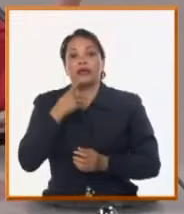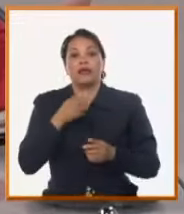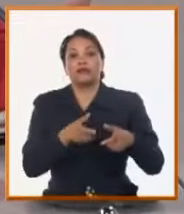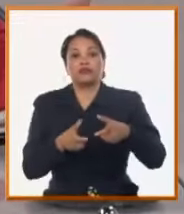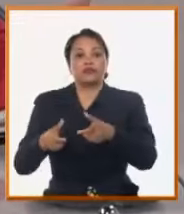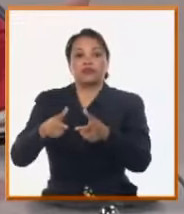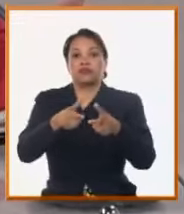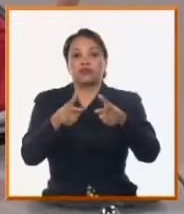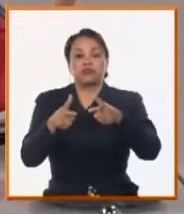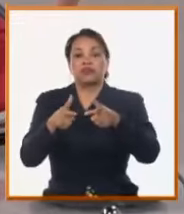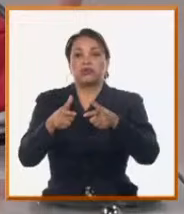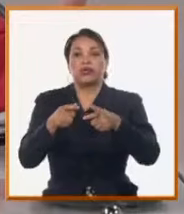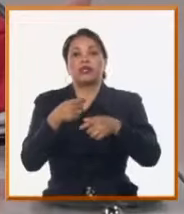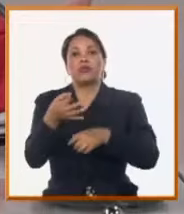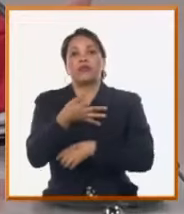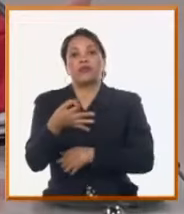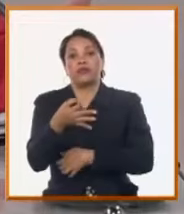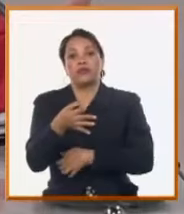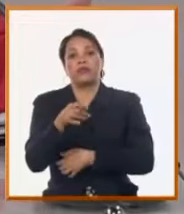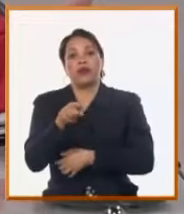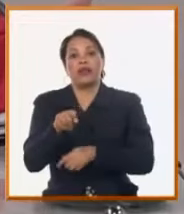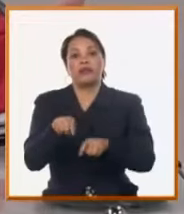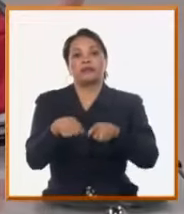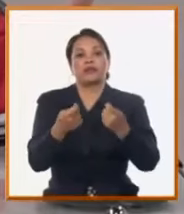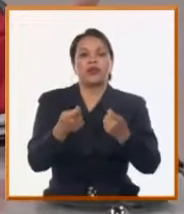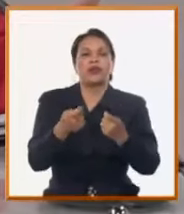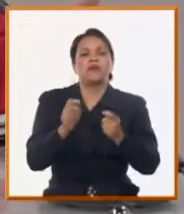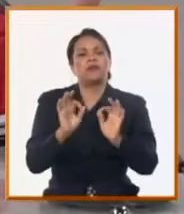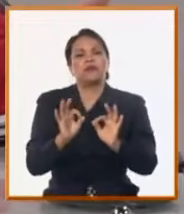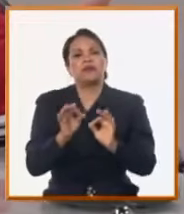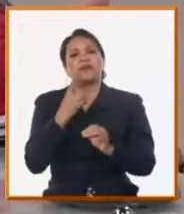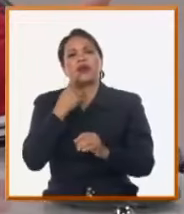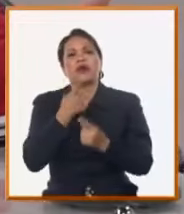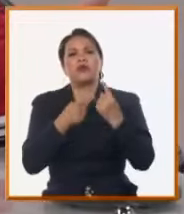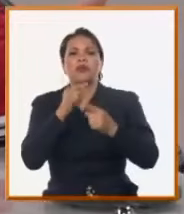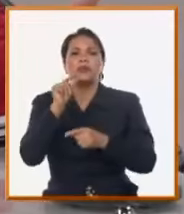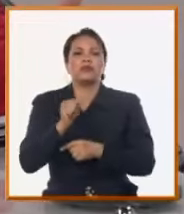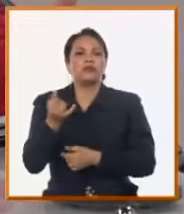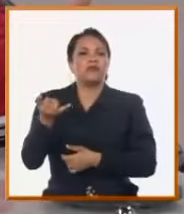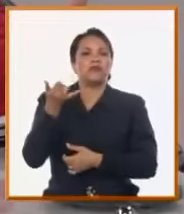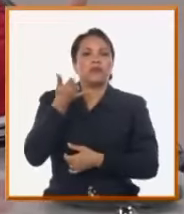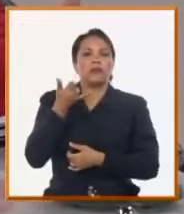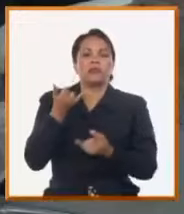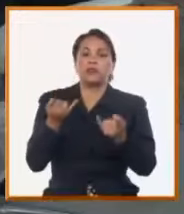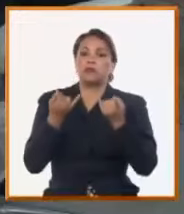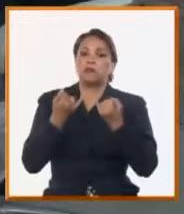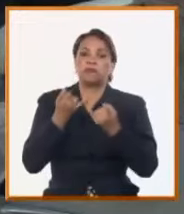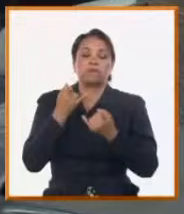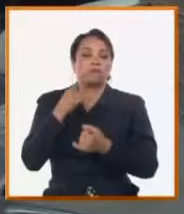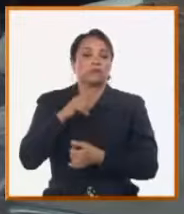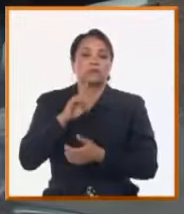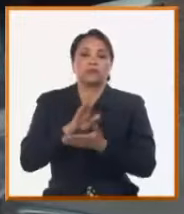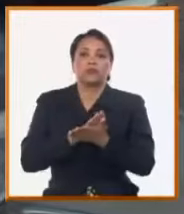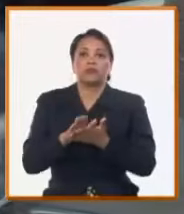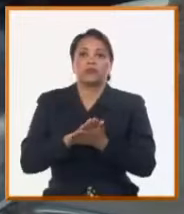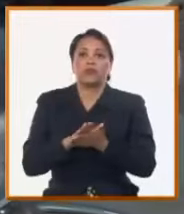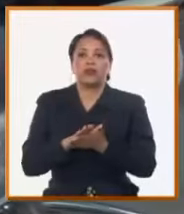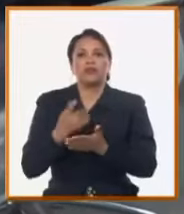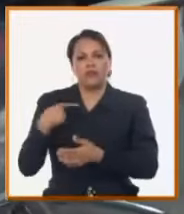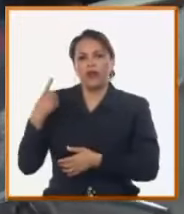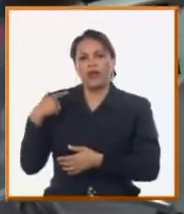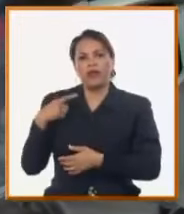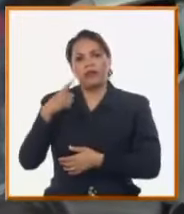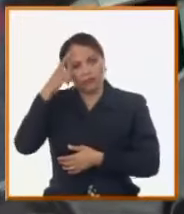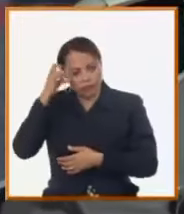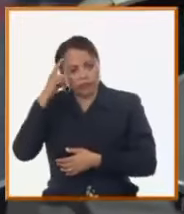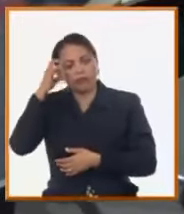de distribución, y por supuesto siempre hay personas que a veces no reciben la información, y entonces cuando salieron... paró ayer, ¿no? Eso fue en el